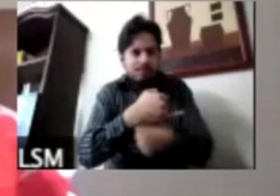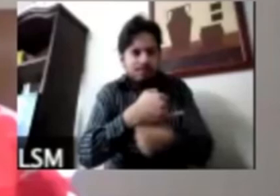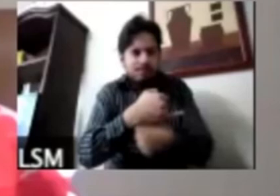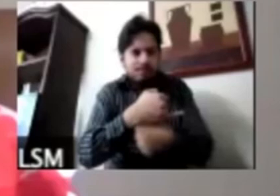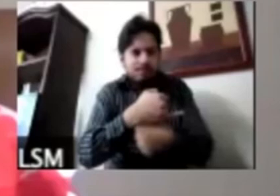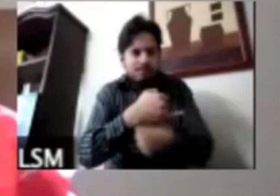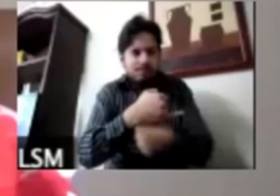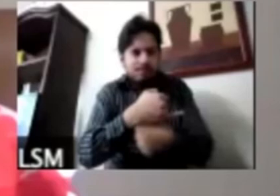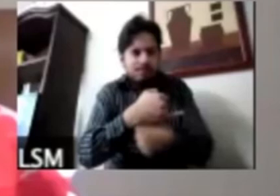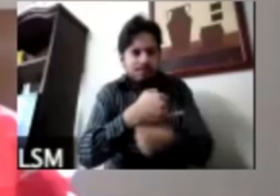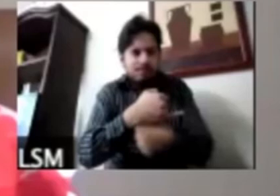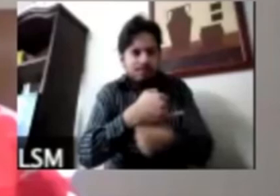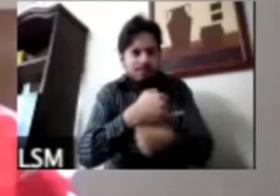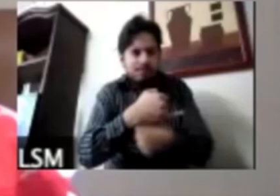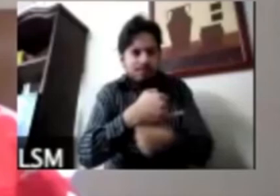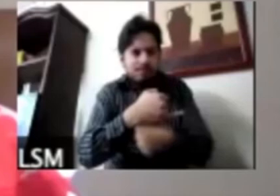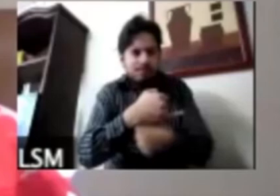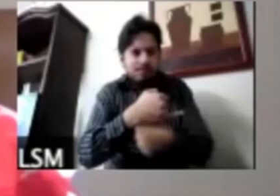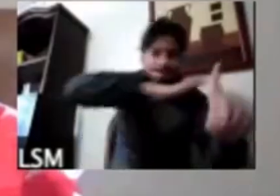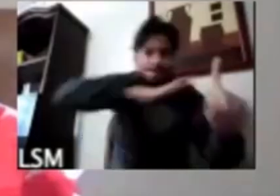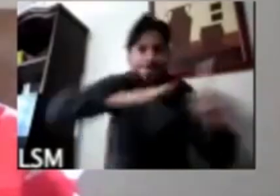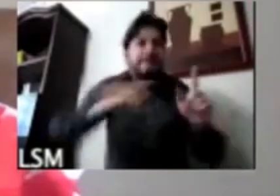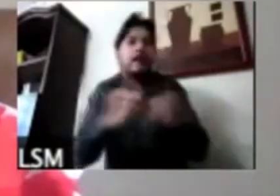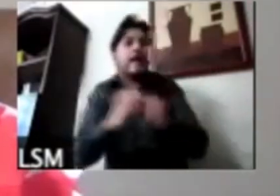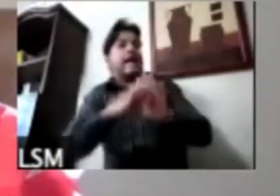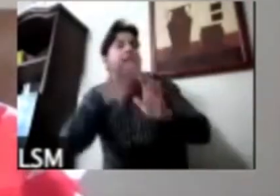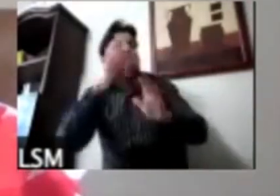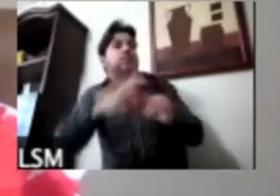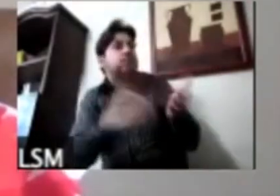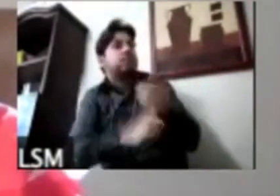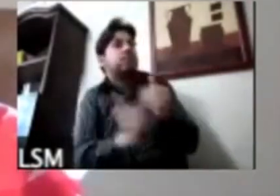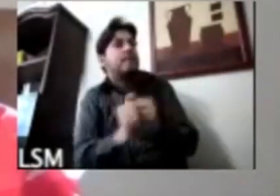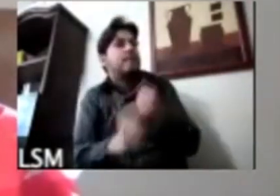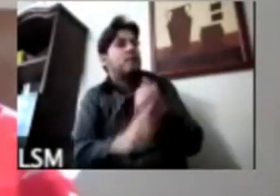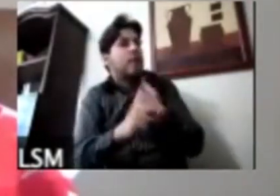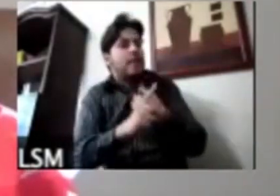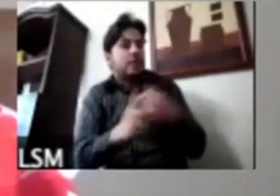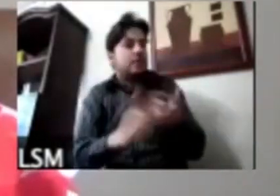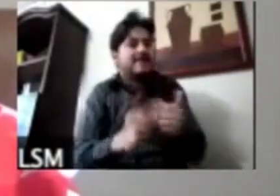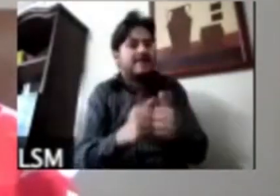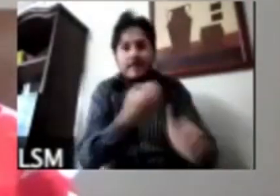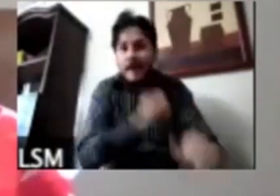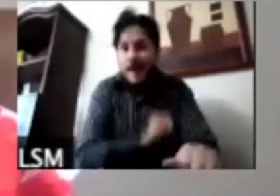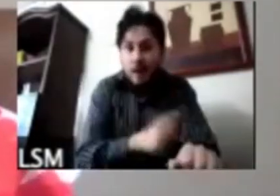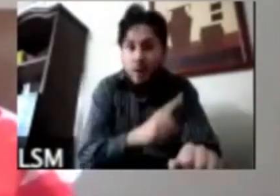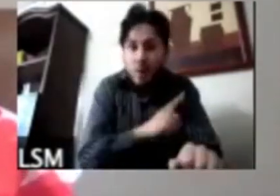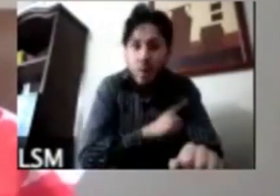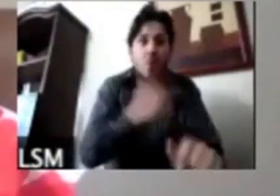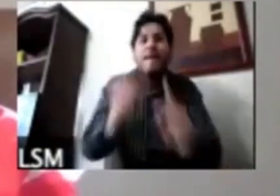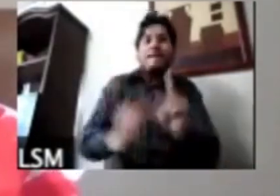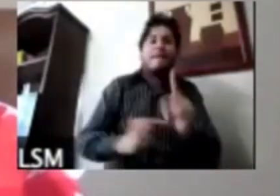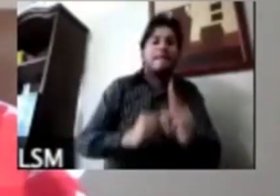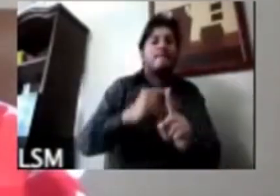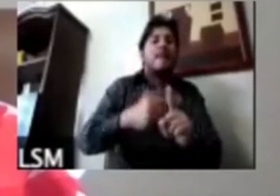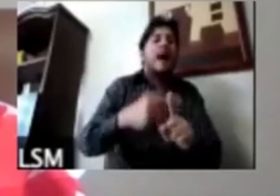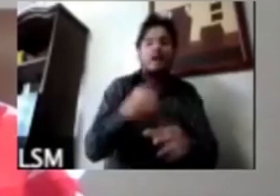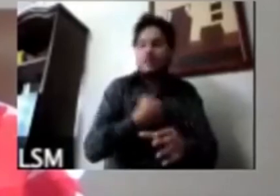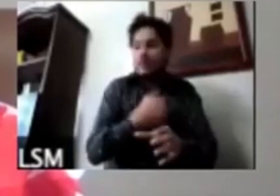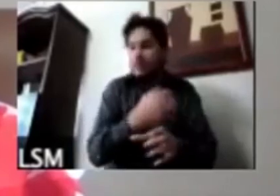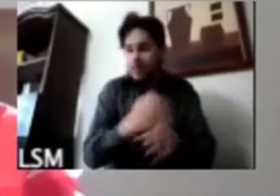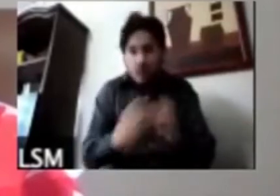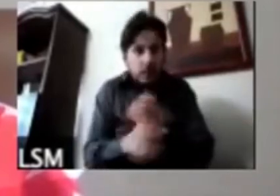además de este de salud que ya mencioné que es importante pues es todas las repercusiones que